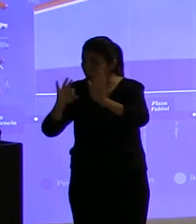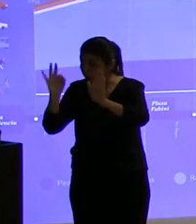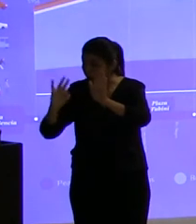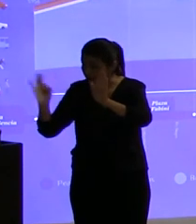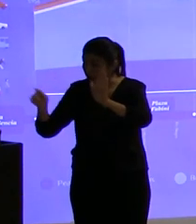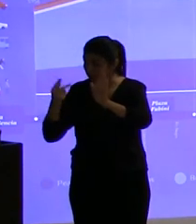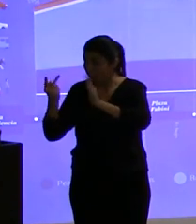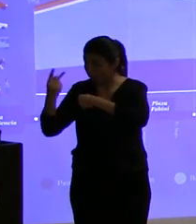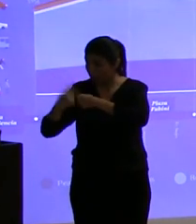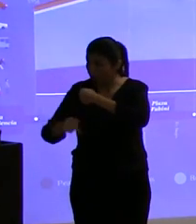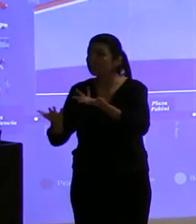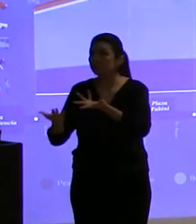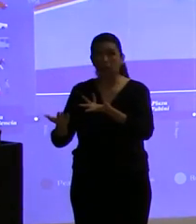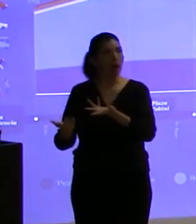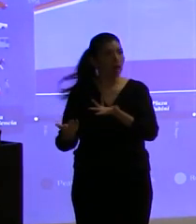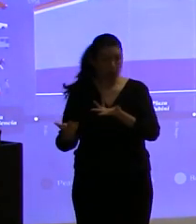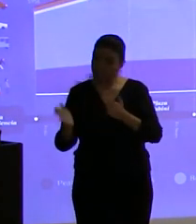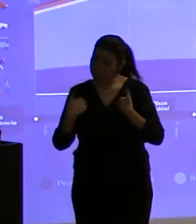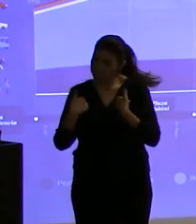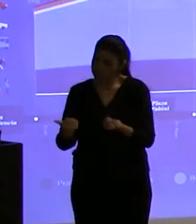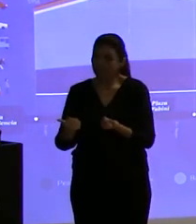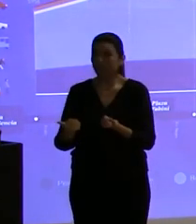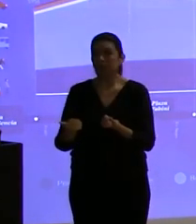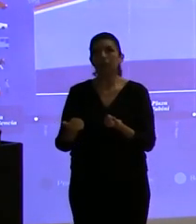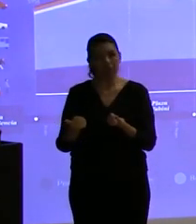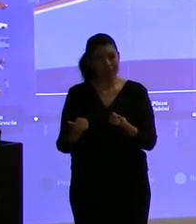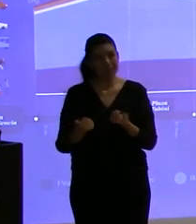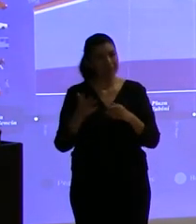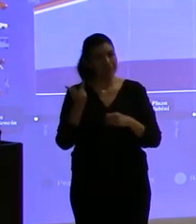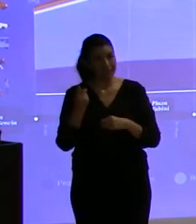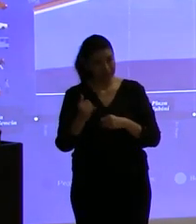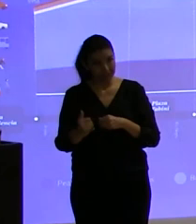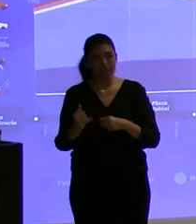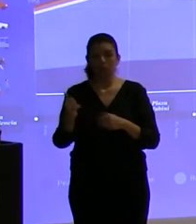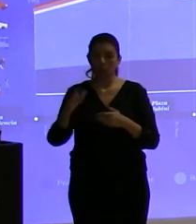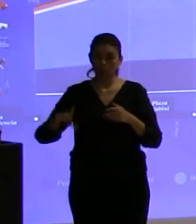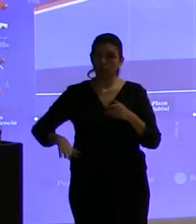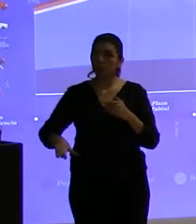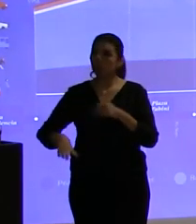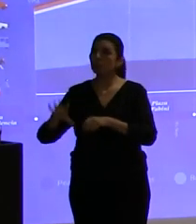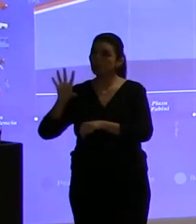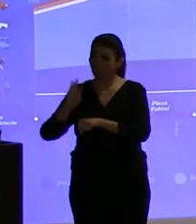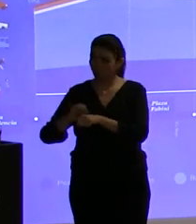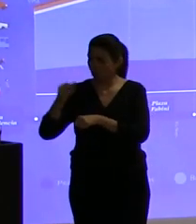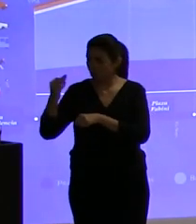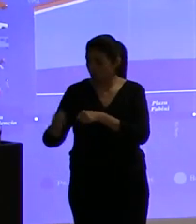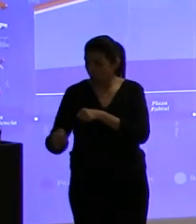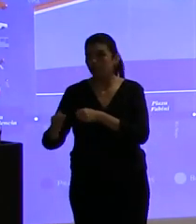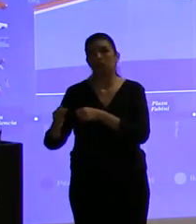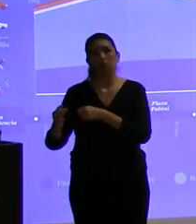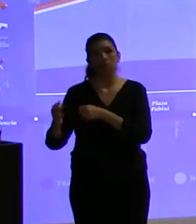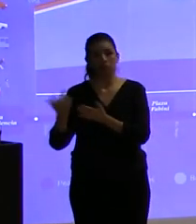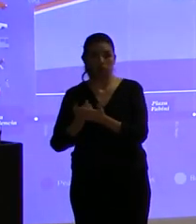O por ejemplo para el estudio de la avenida 19 de julio, el levantamiento de los datos a veces